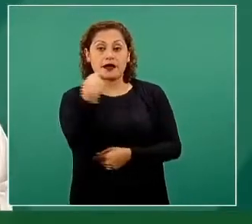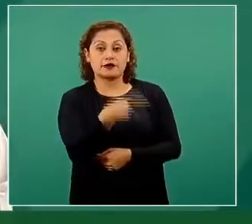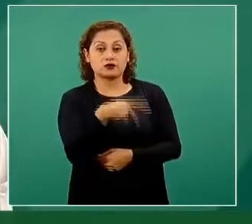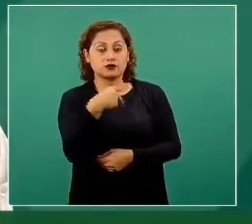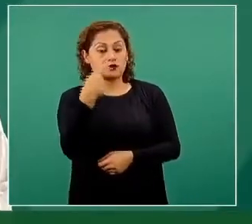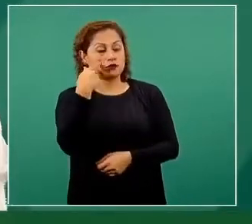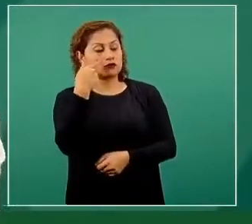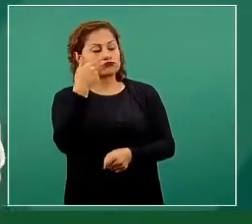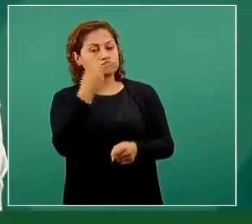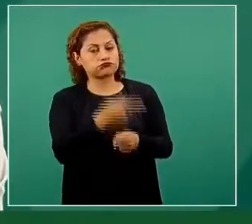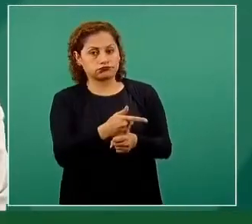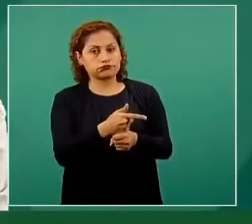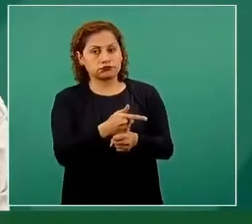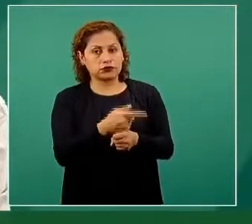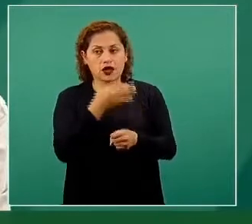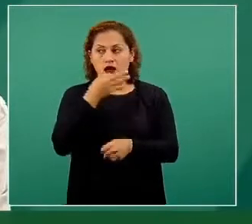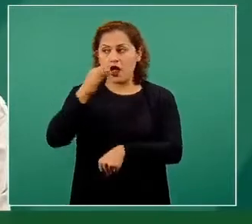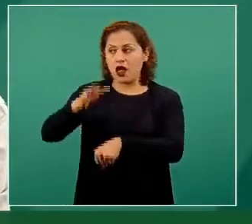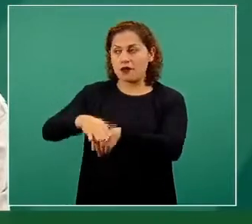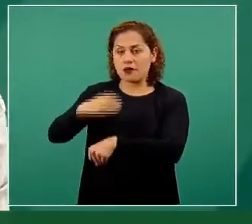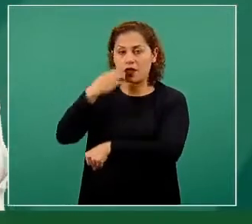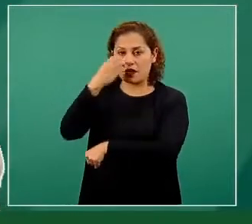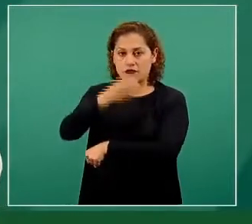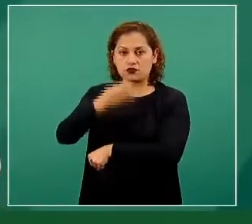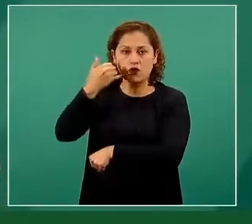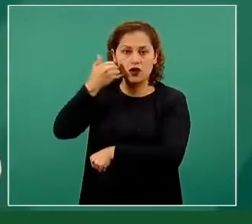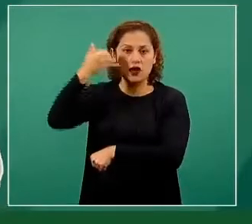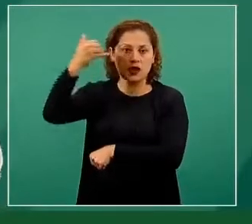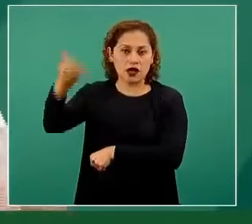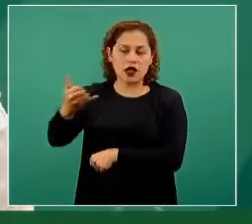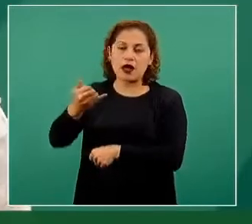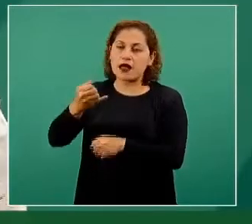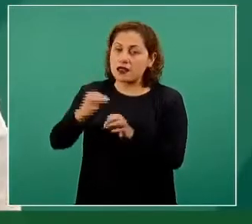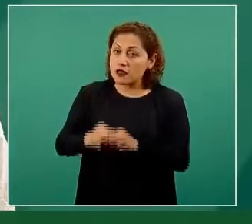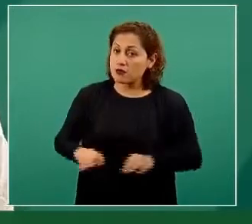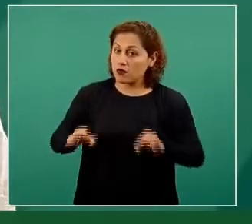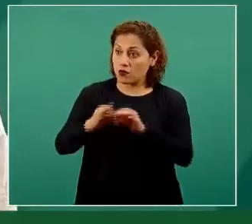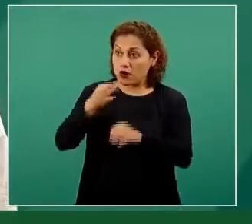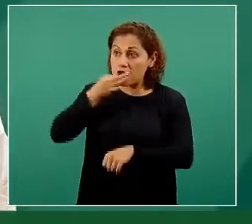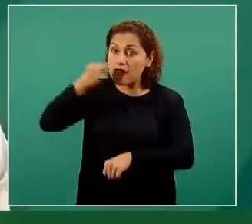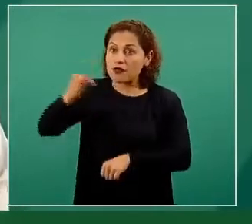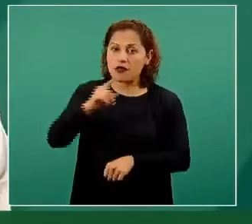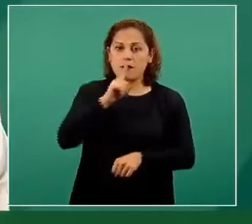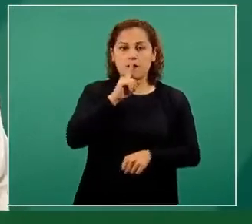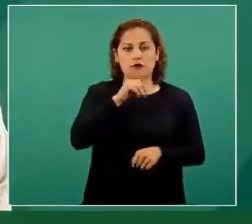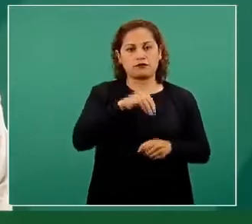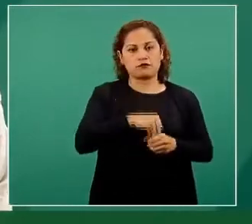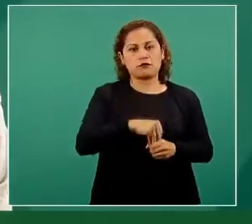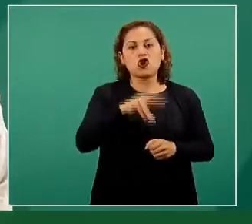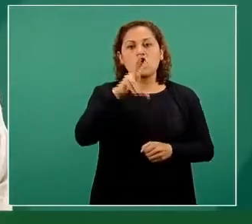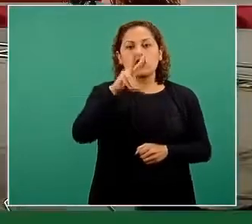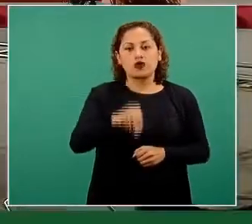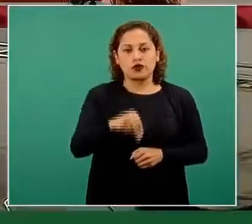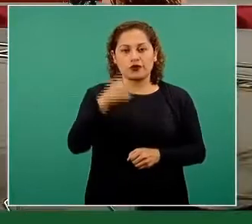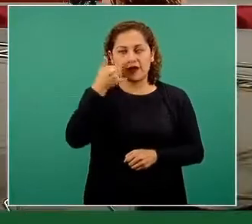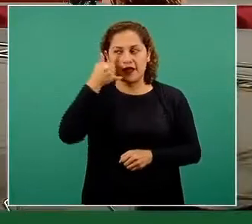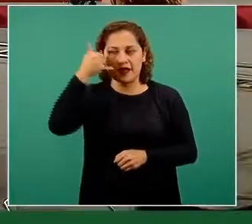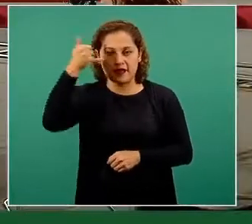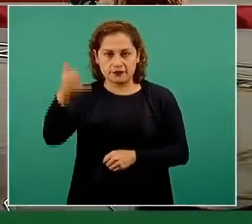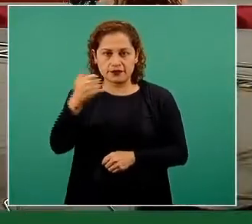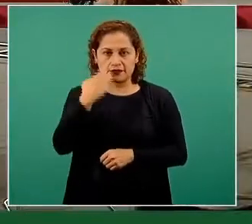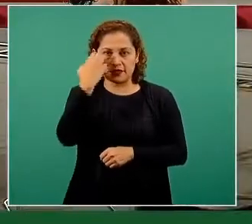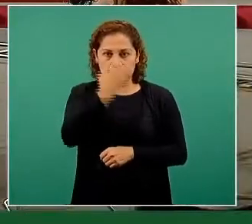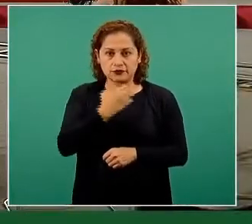percatado de eso y avisan a la escuela. Es importantísimo avisar, si no nadie se entera. Y la escuela